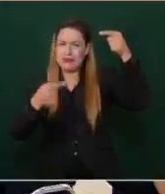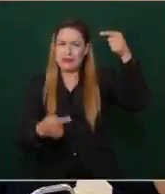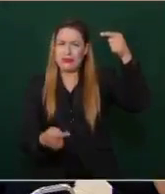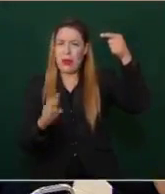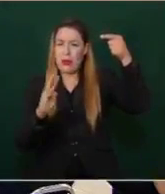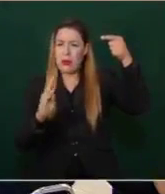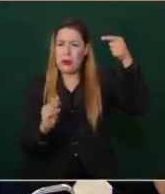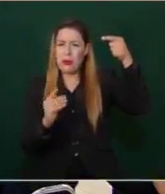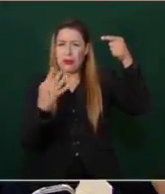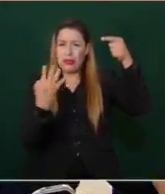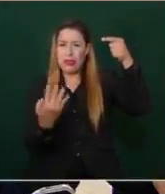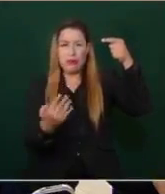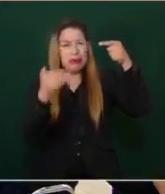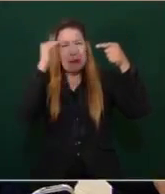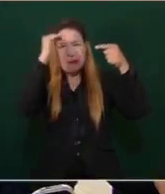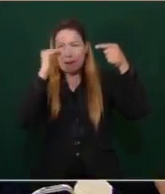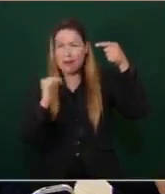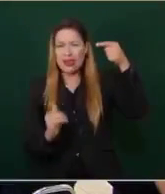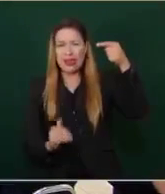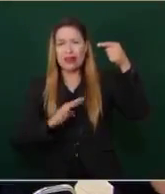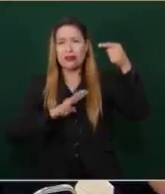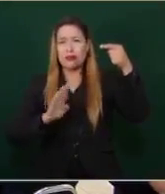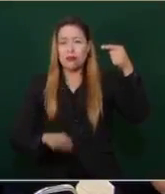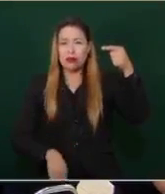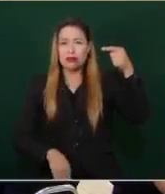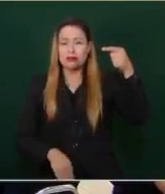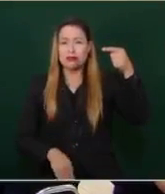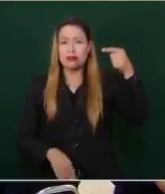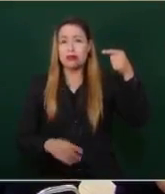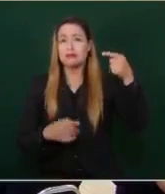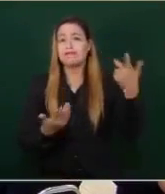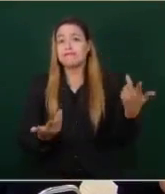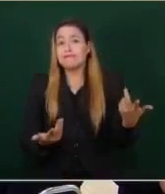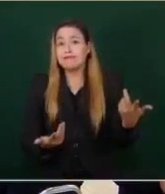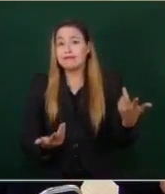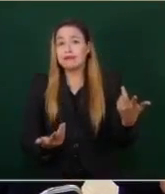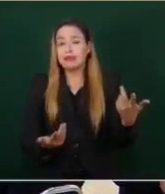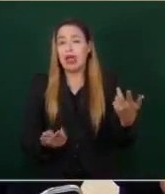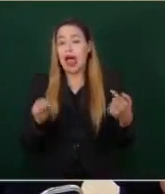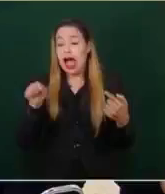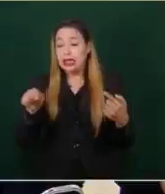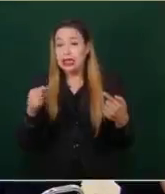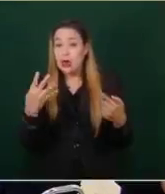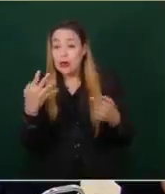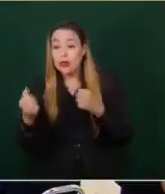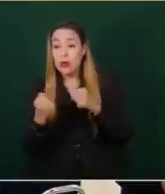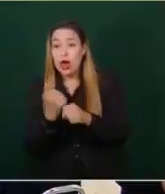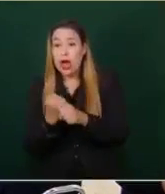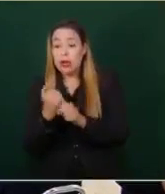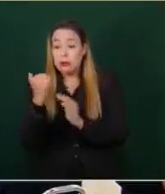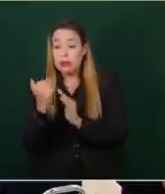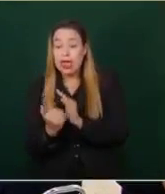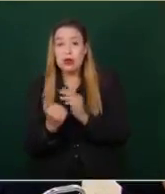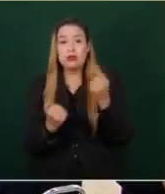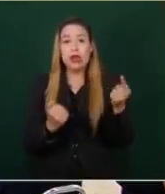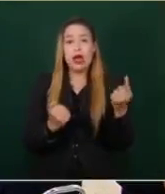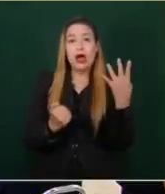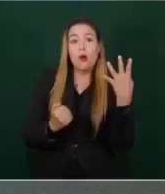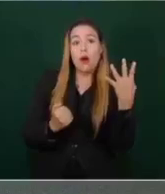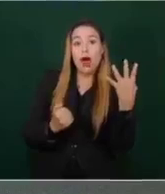de Calderón en enfrentamientos.